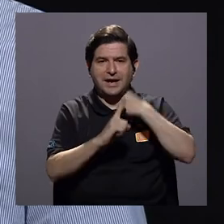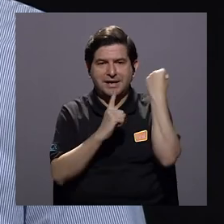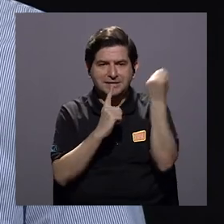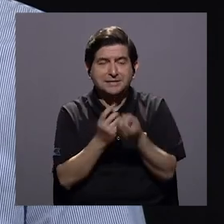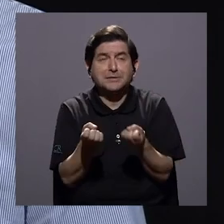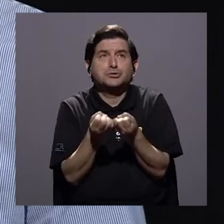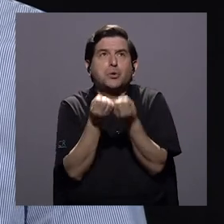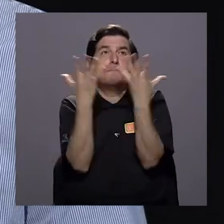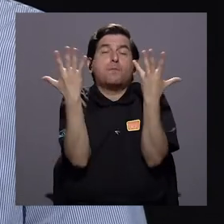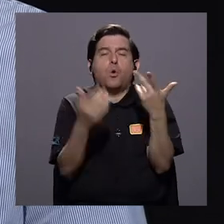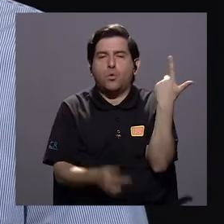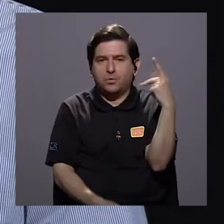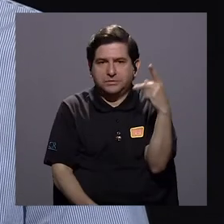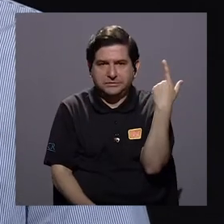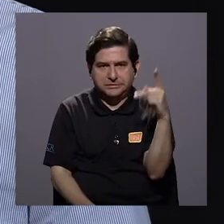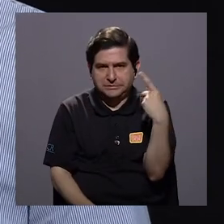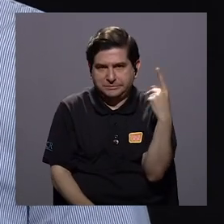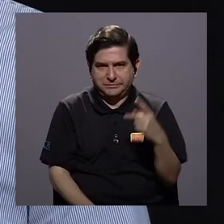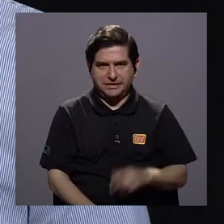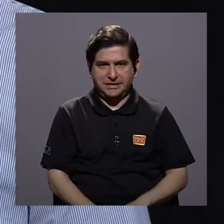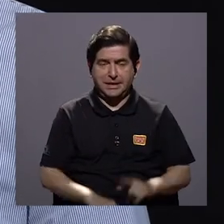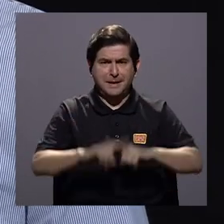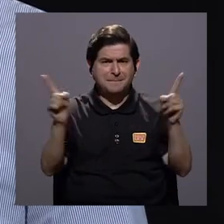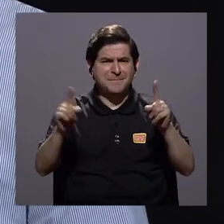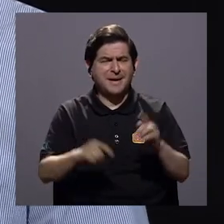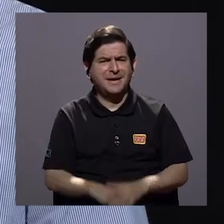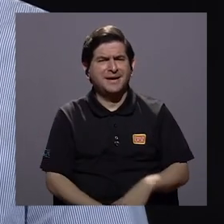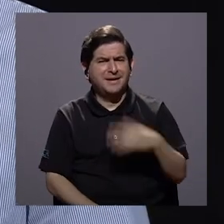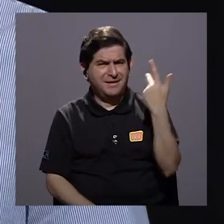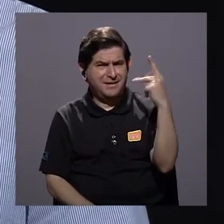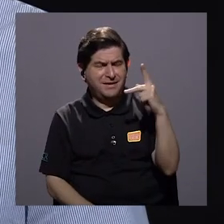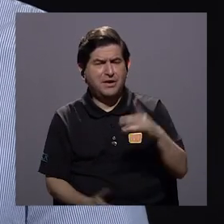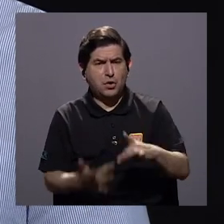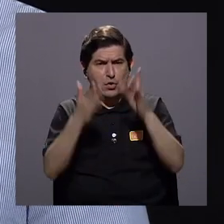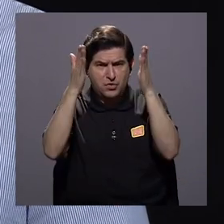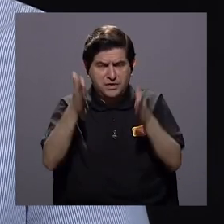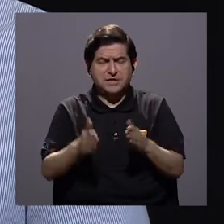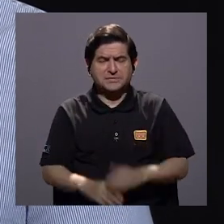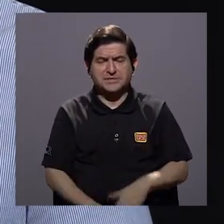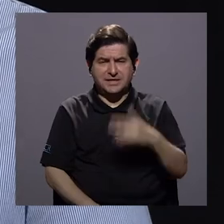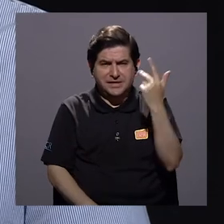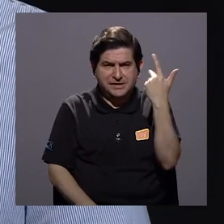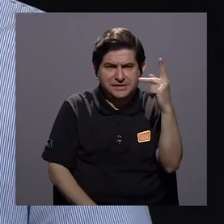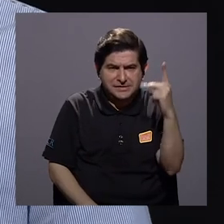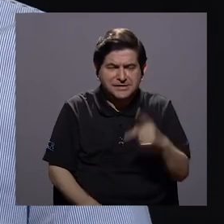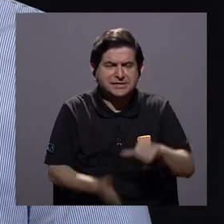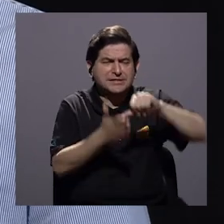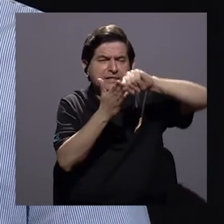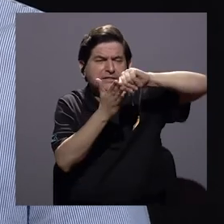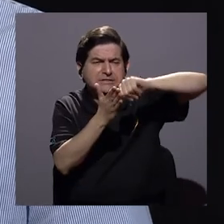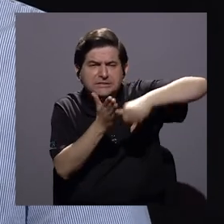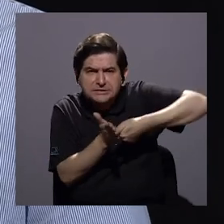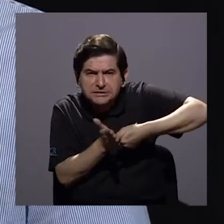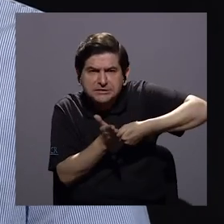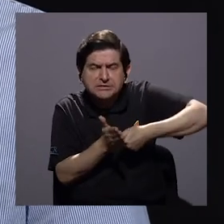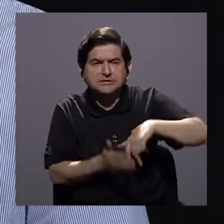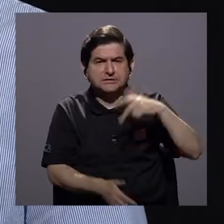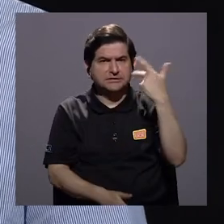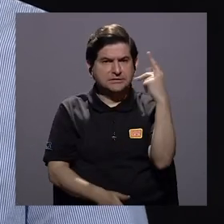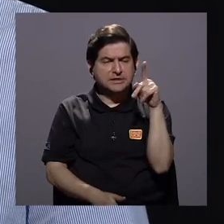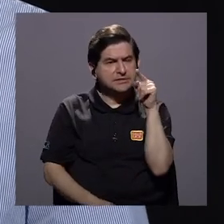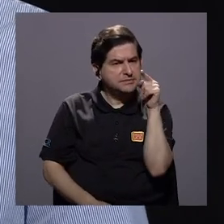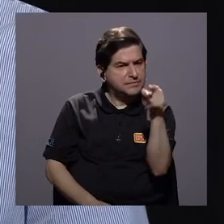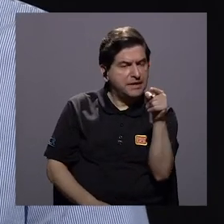un escenario de múltiples amenazas pero las amenazas y en eso los expertos de riesgo han insistido mucho las